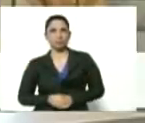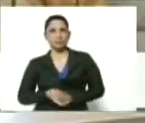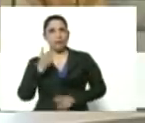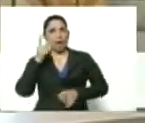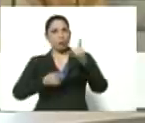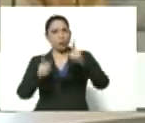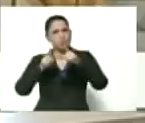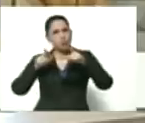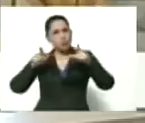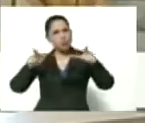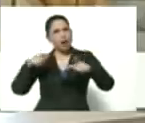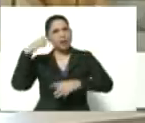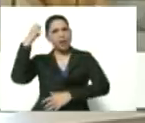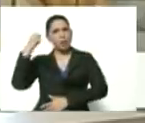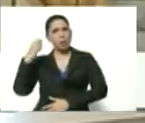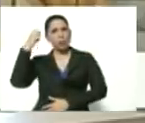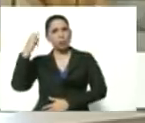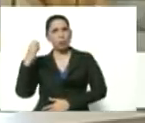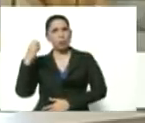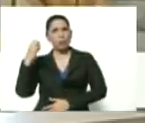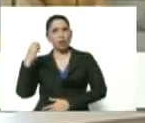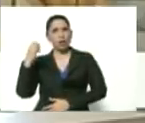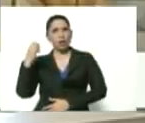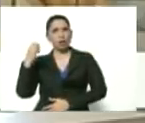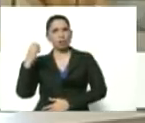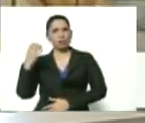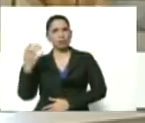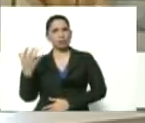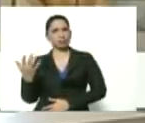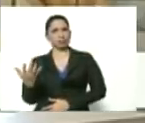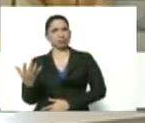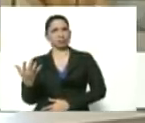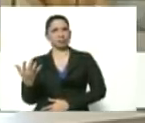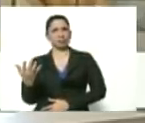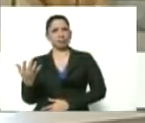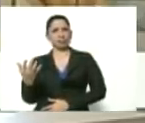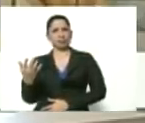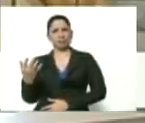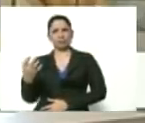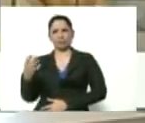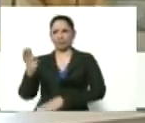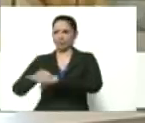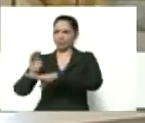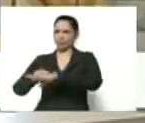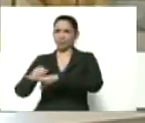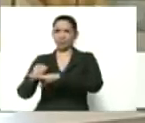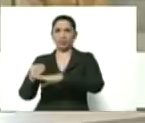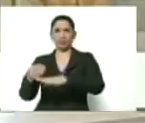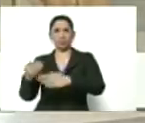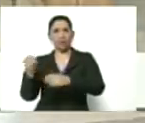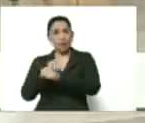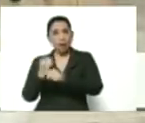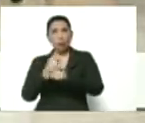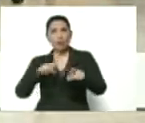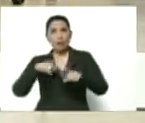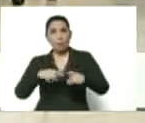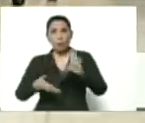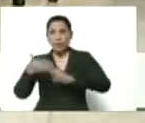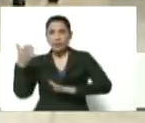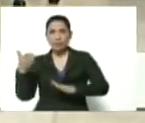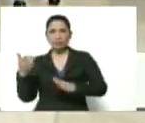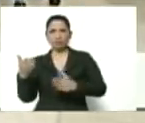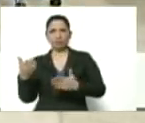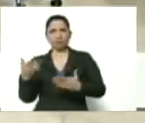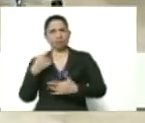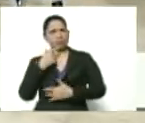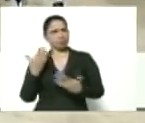de Europa, le prohibían a los trabajadores del campo ir a cultivar. Yo